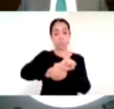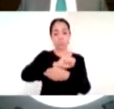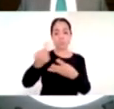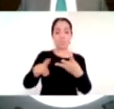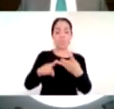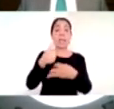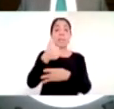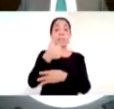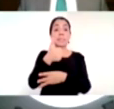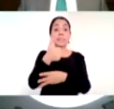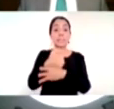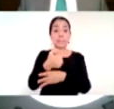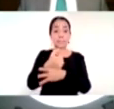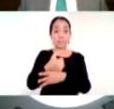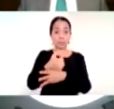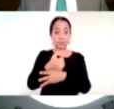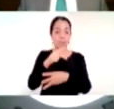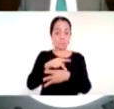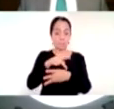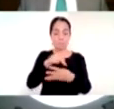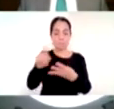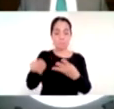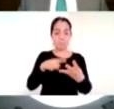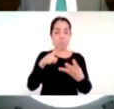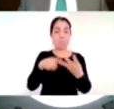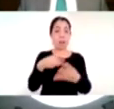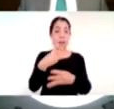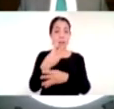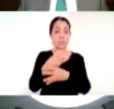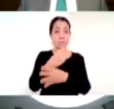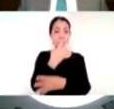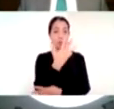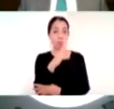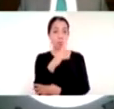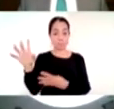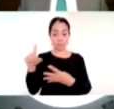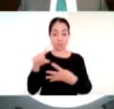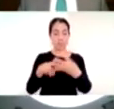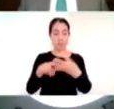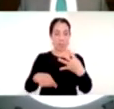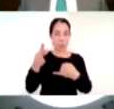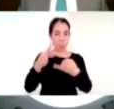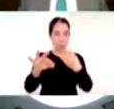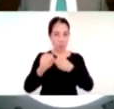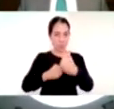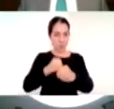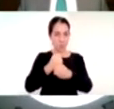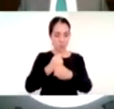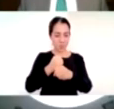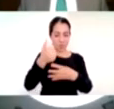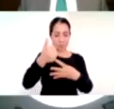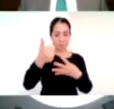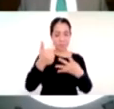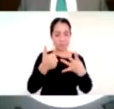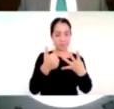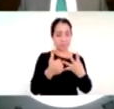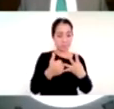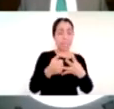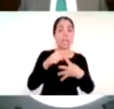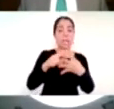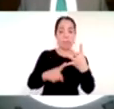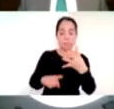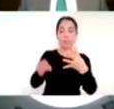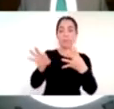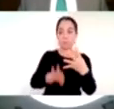preescolar porque si bien es cierto lo que estamos buscando es construir la trayectoria educativa de nuestros alumnos en todo momento